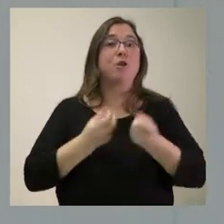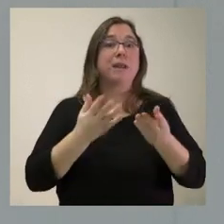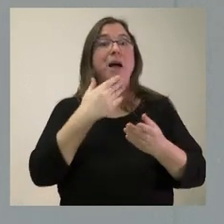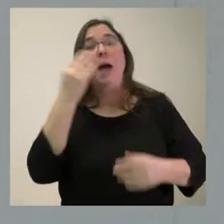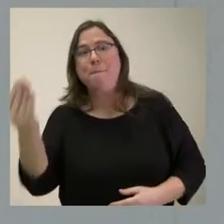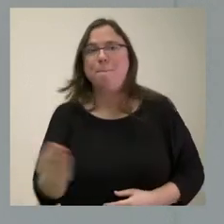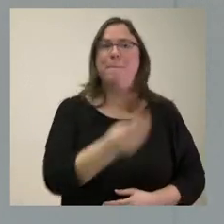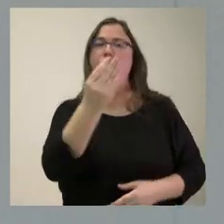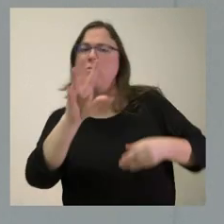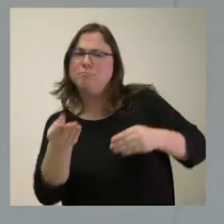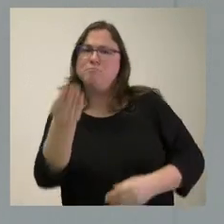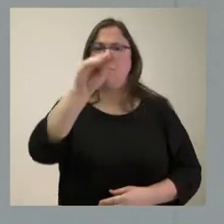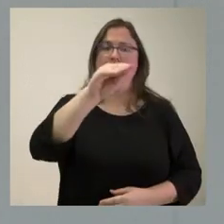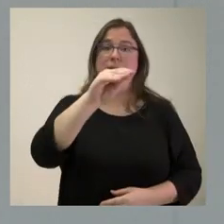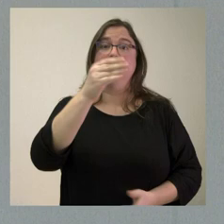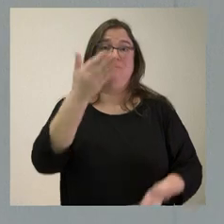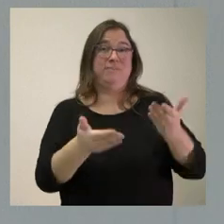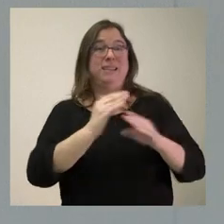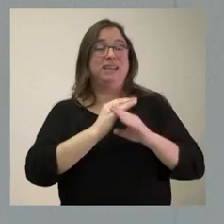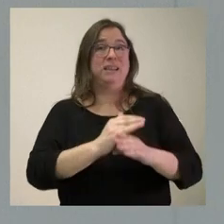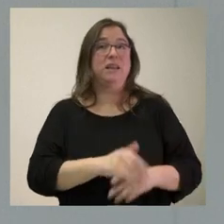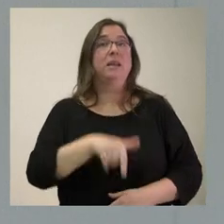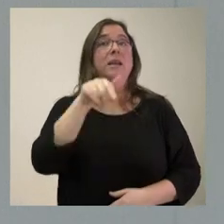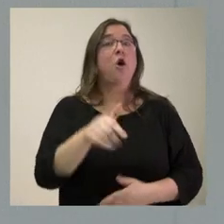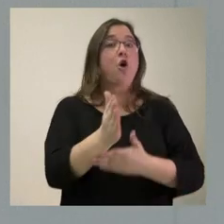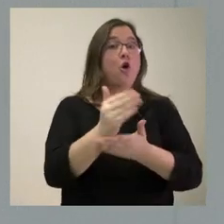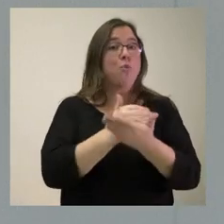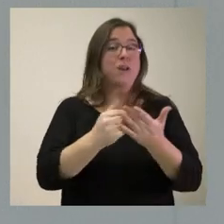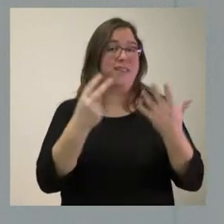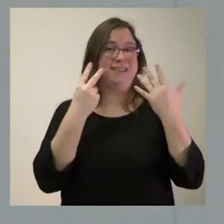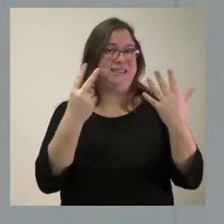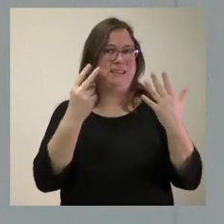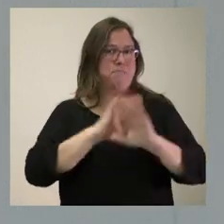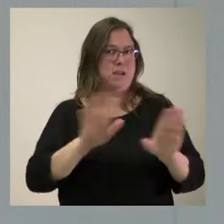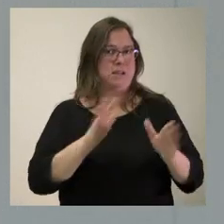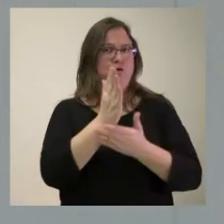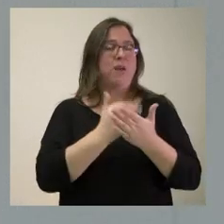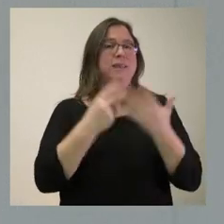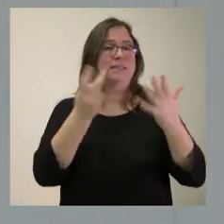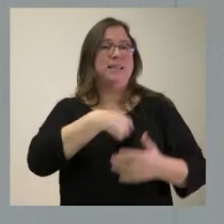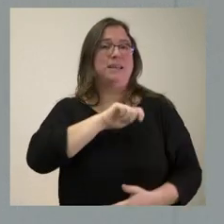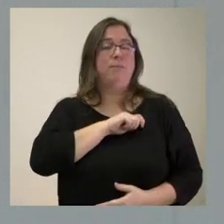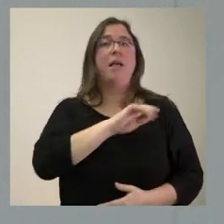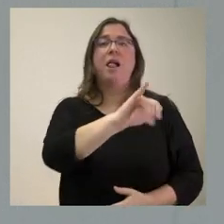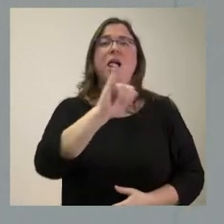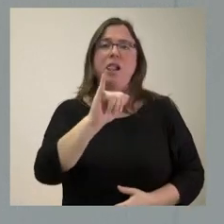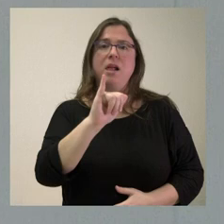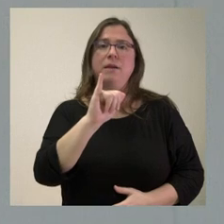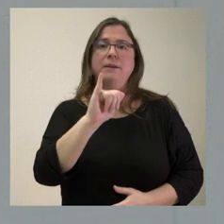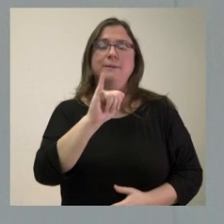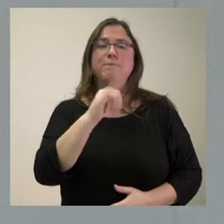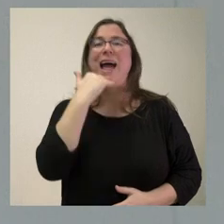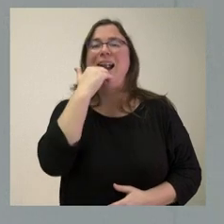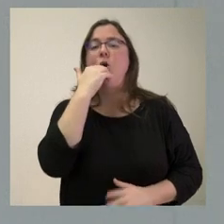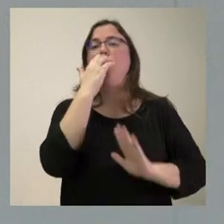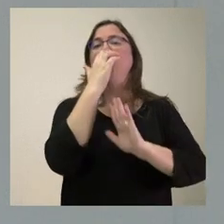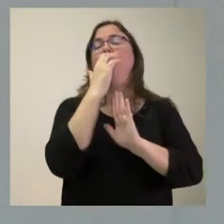esa posición respecto del resto. Fíjese, solo hay siete comunidades autónomas en España que tienen beneficios